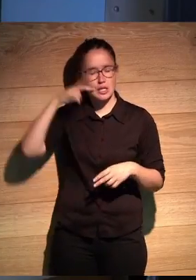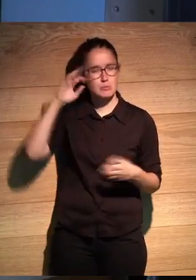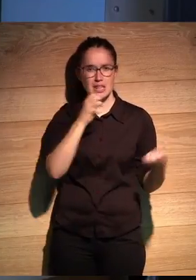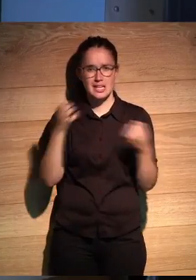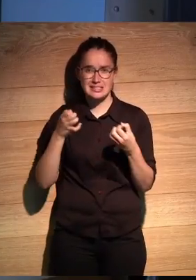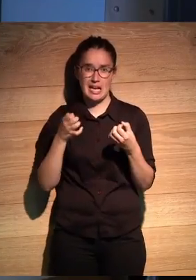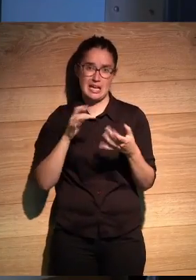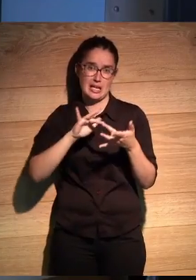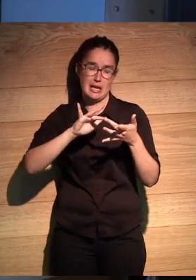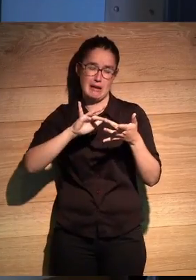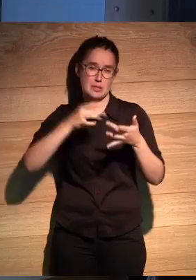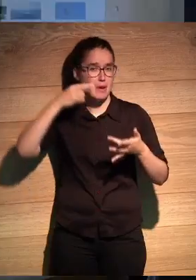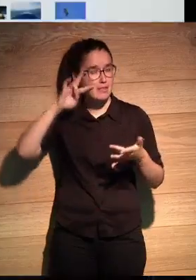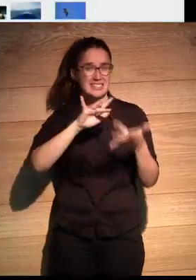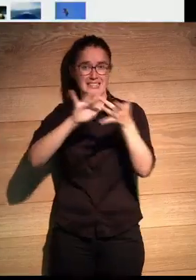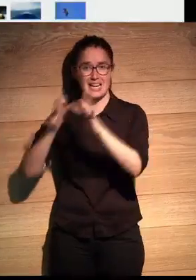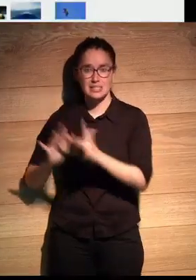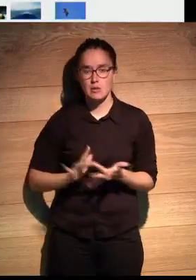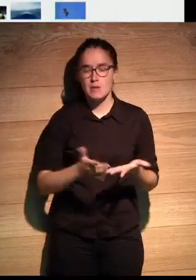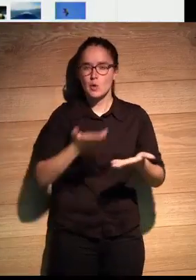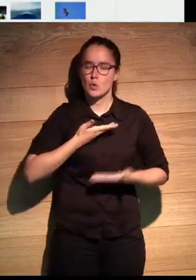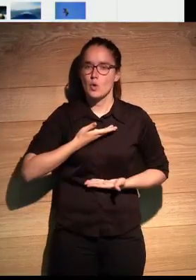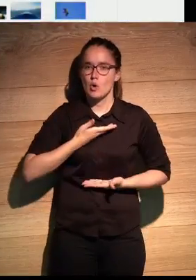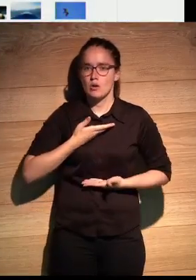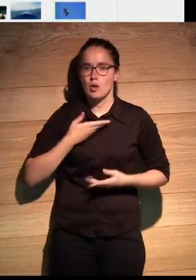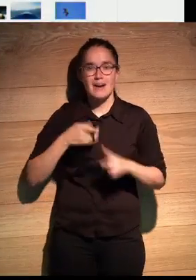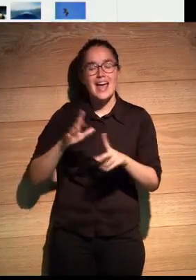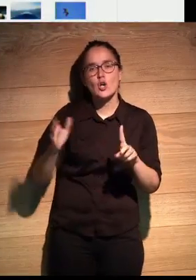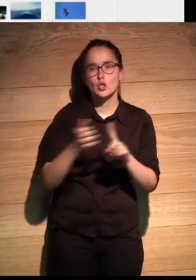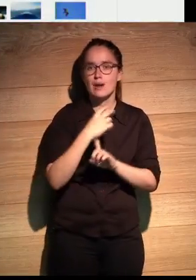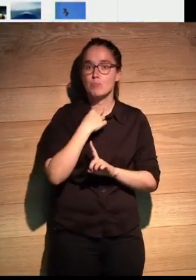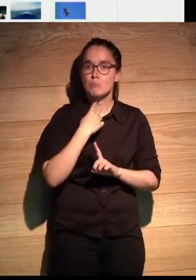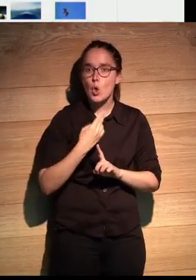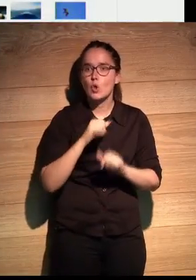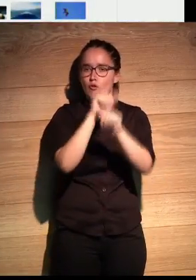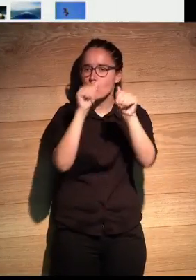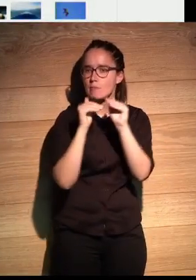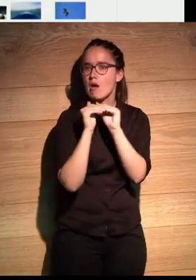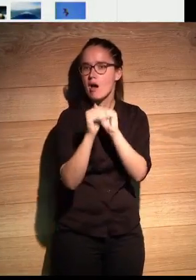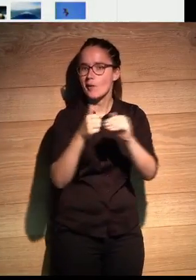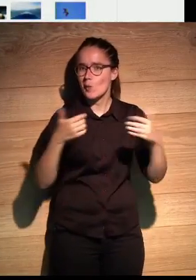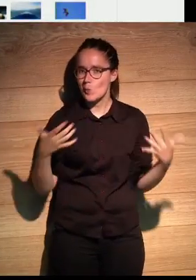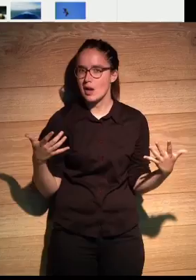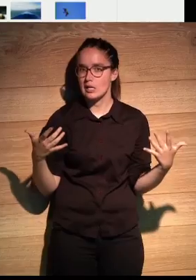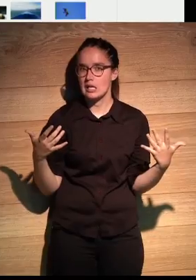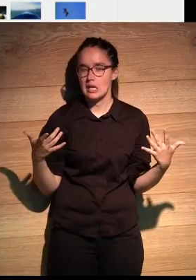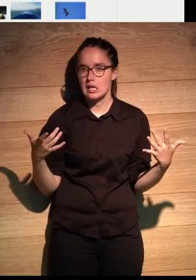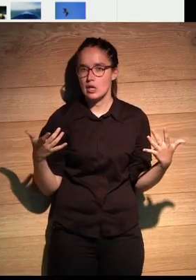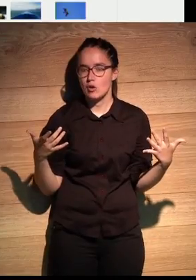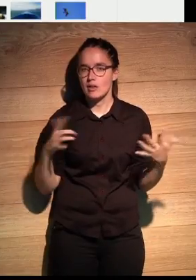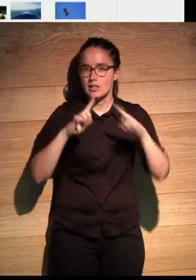interactivas, que me ayudó muchísimo a encontrar el tono, la voz y lo que se